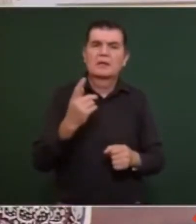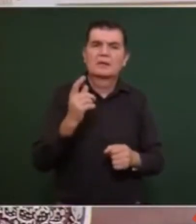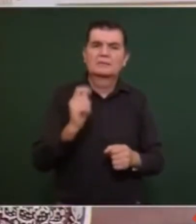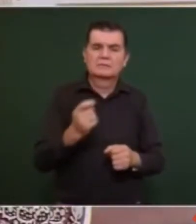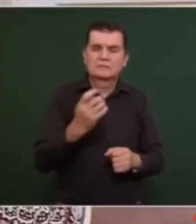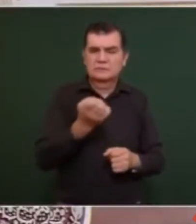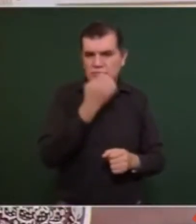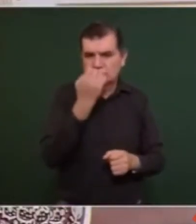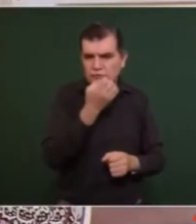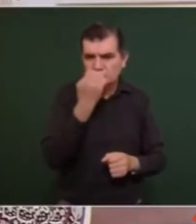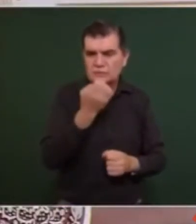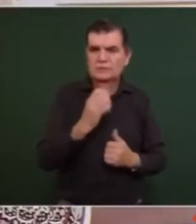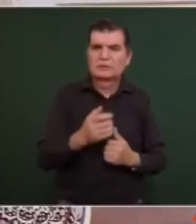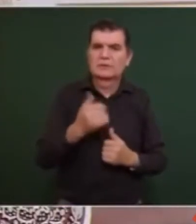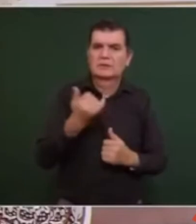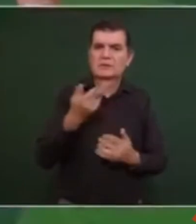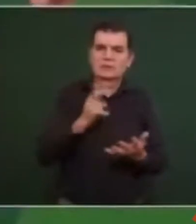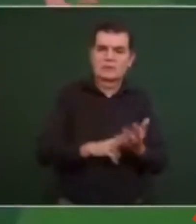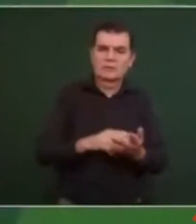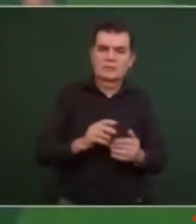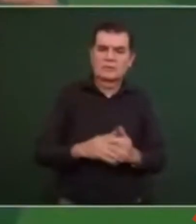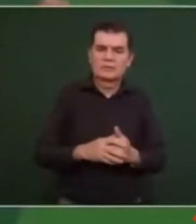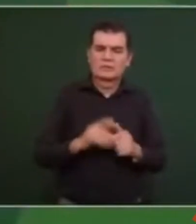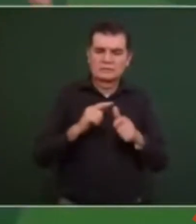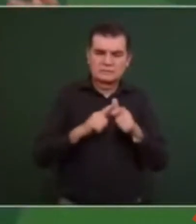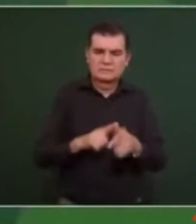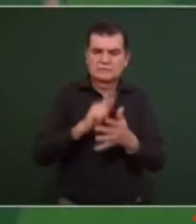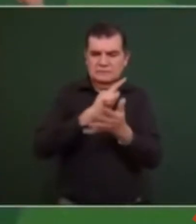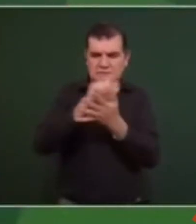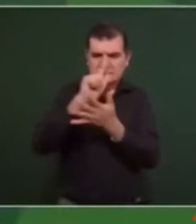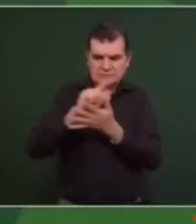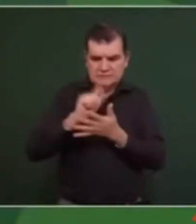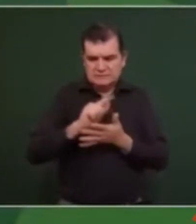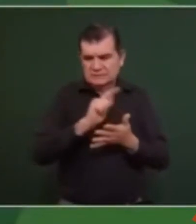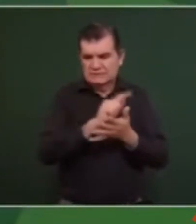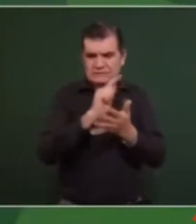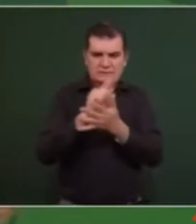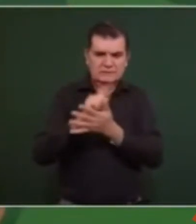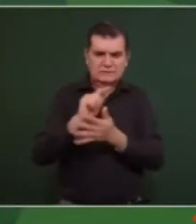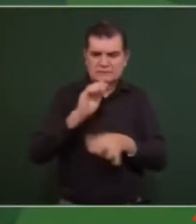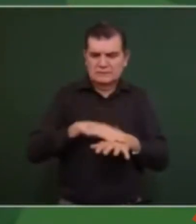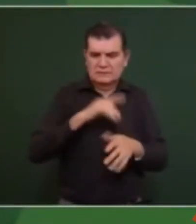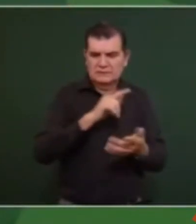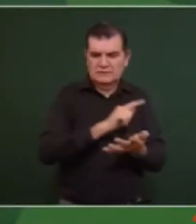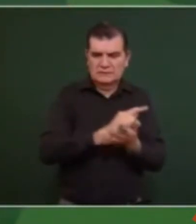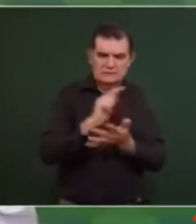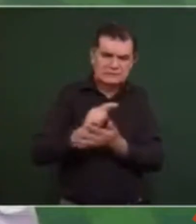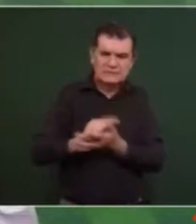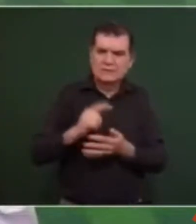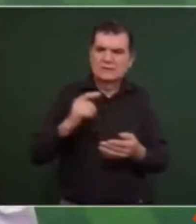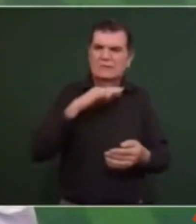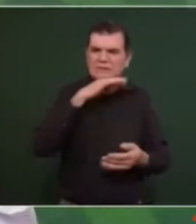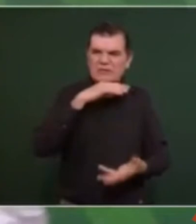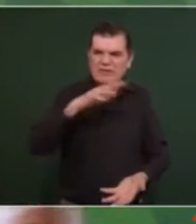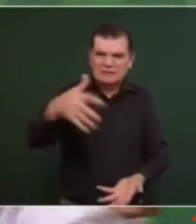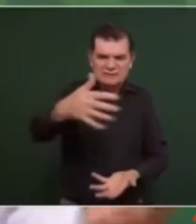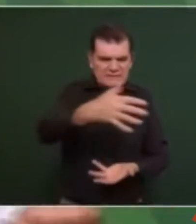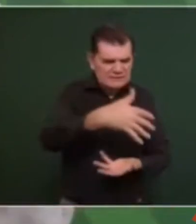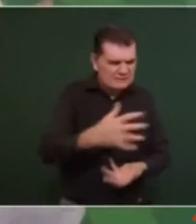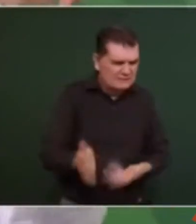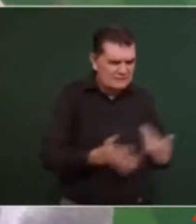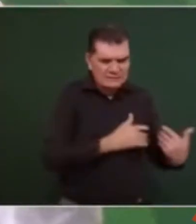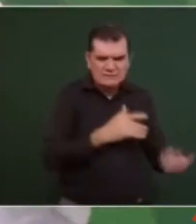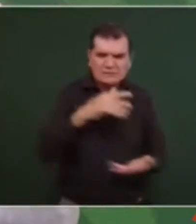escuelas y seguir limpiando seguir recogiendo basura y